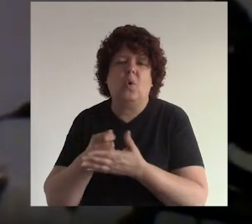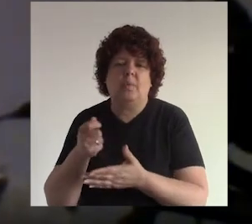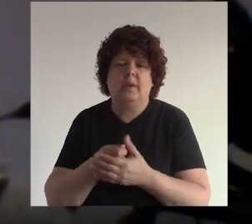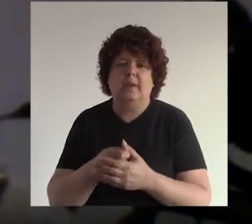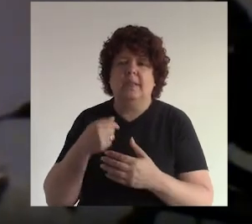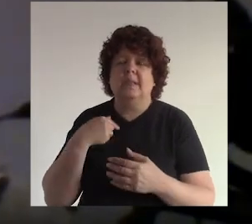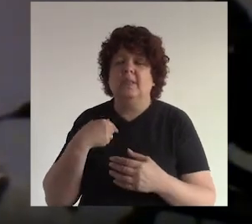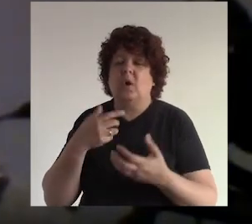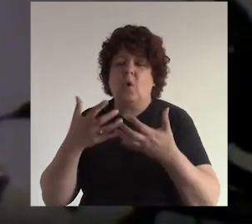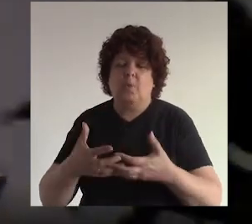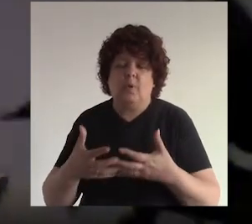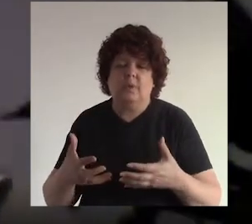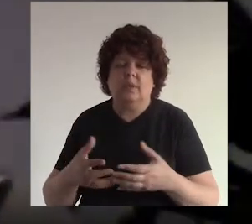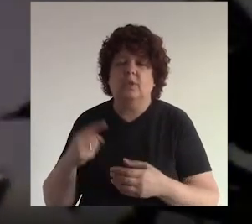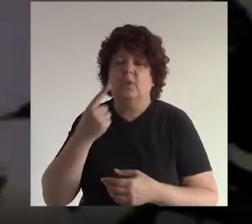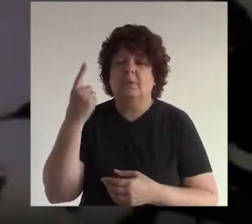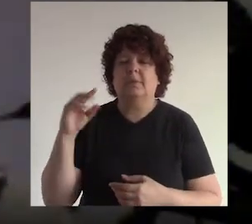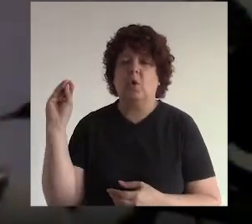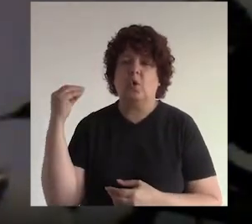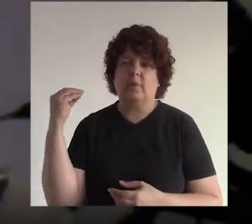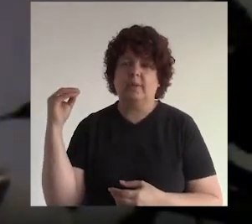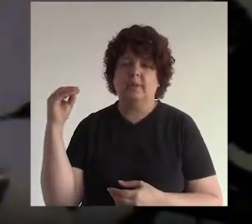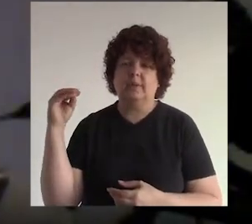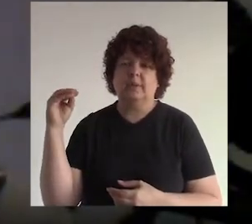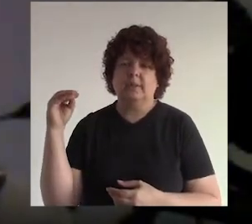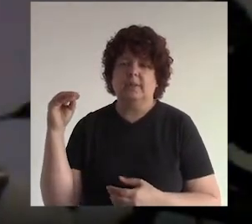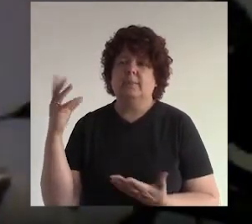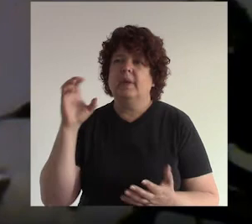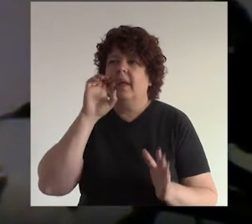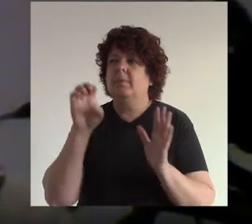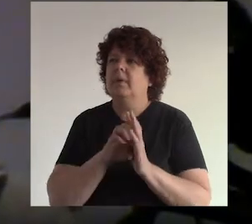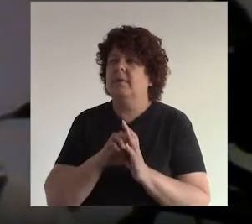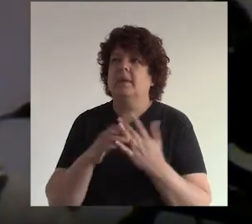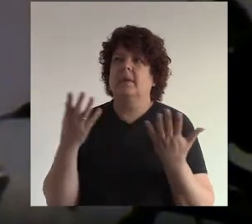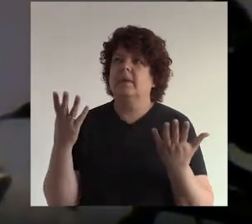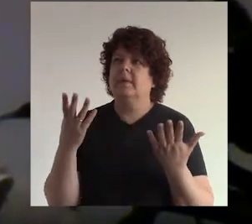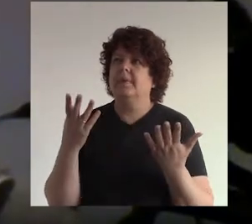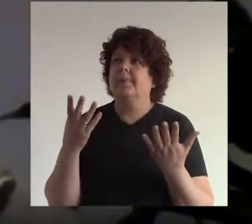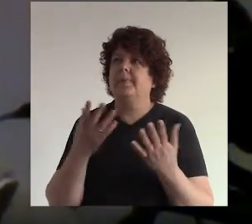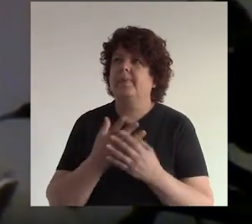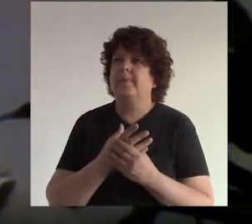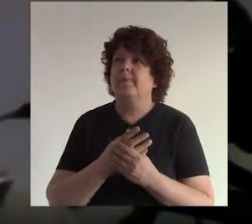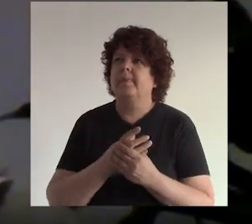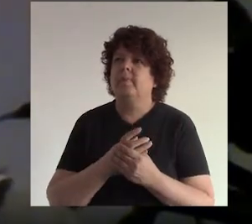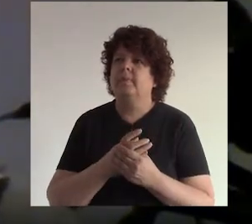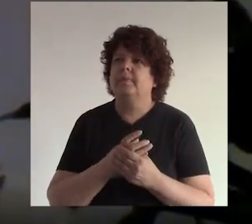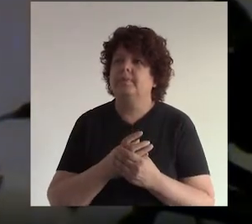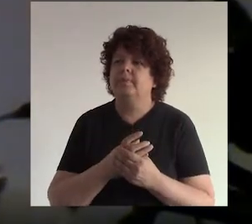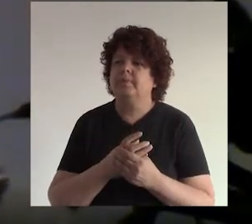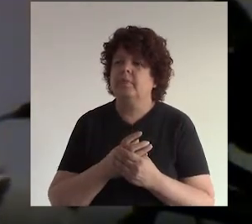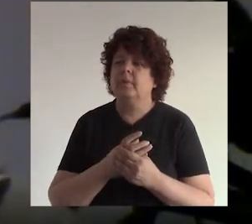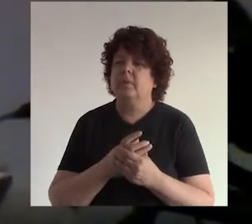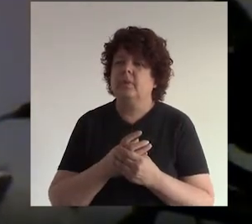producto que está dirigido solamente a jóvenes ya no sé imaginemos que sea no sé voy a dar un ejemplo así al